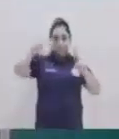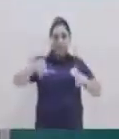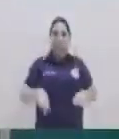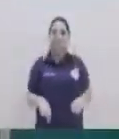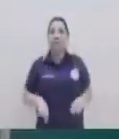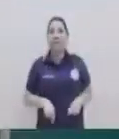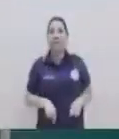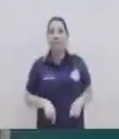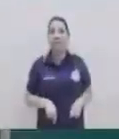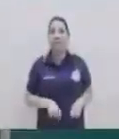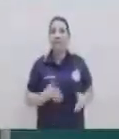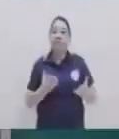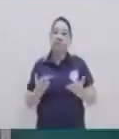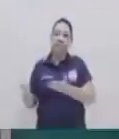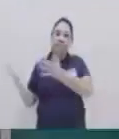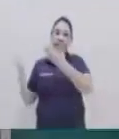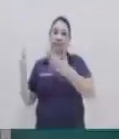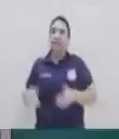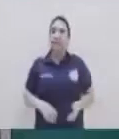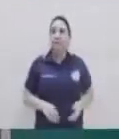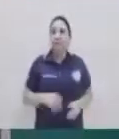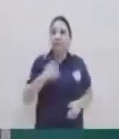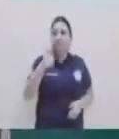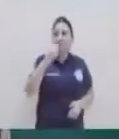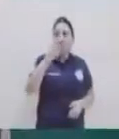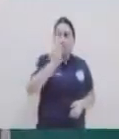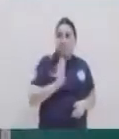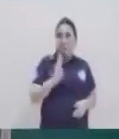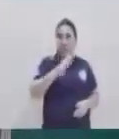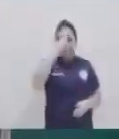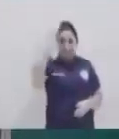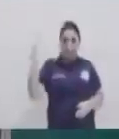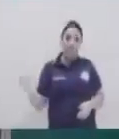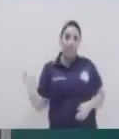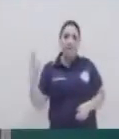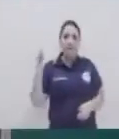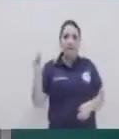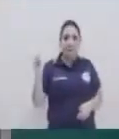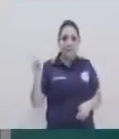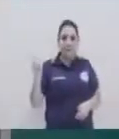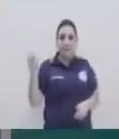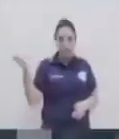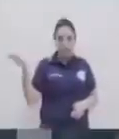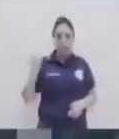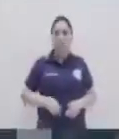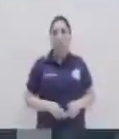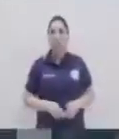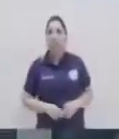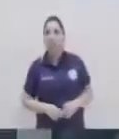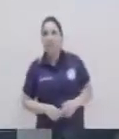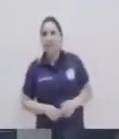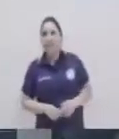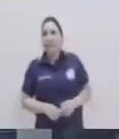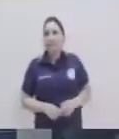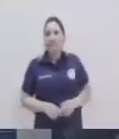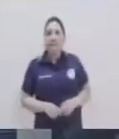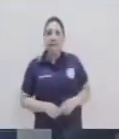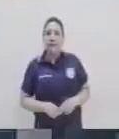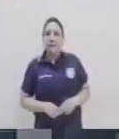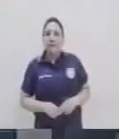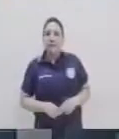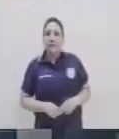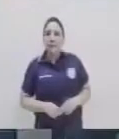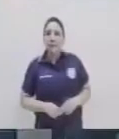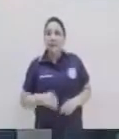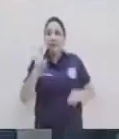¿sí? Y entonces vemos que aquí en la horizontal abre hacia nuestro lado derecho, que tenemos acá, ¿verdad? Nuestro lado